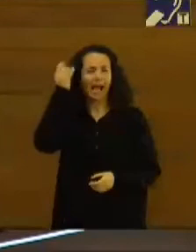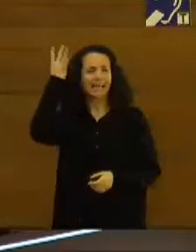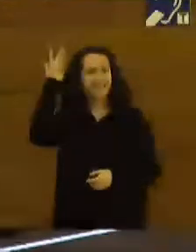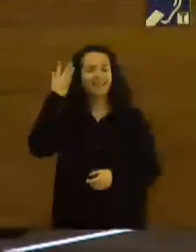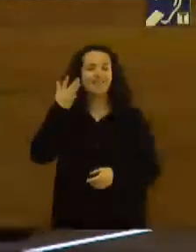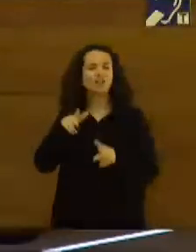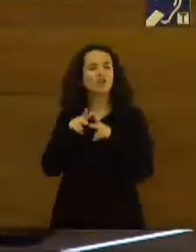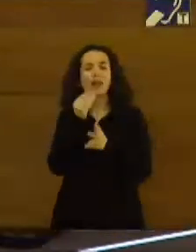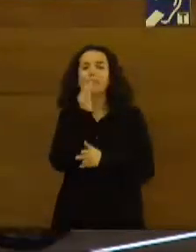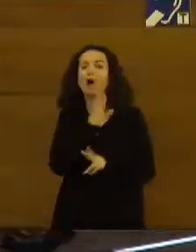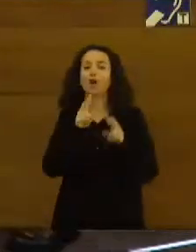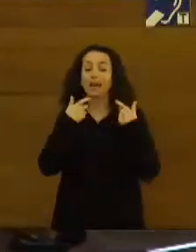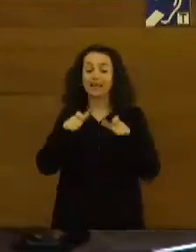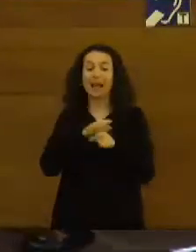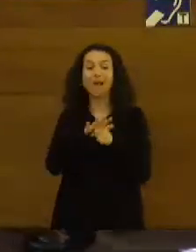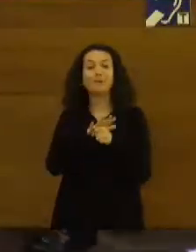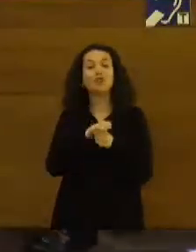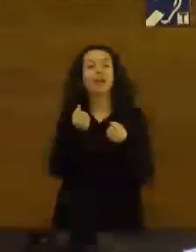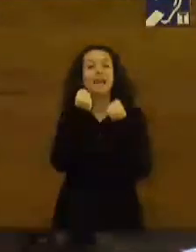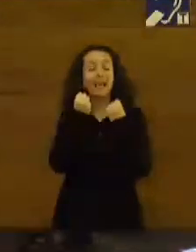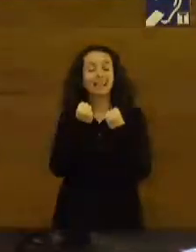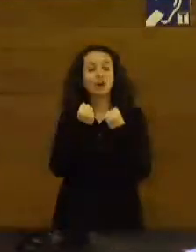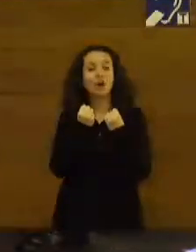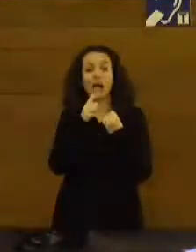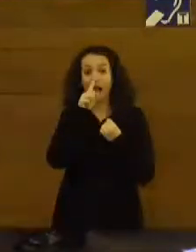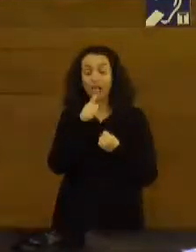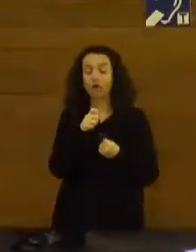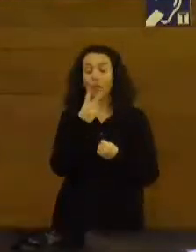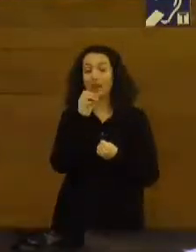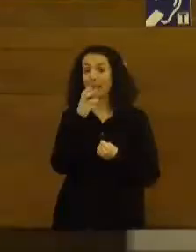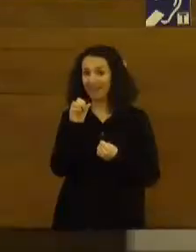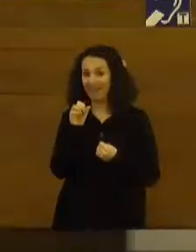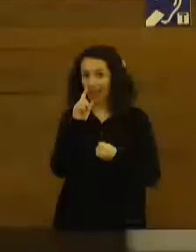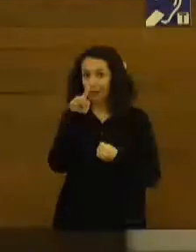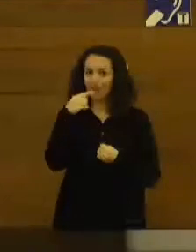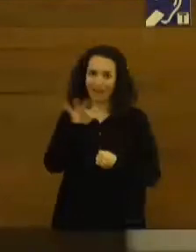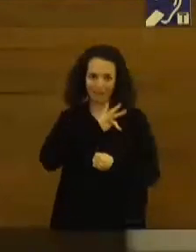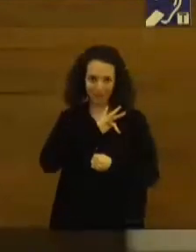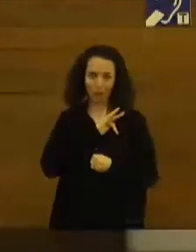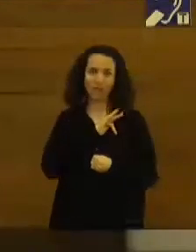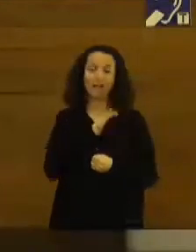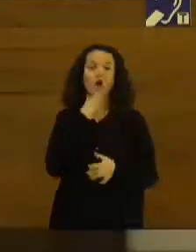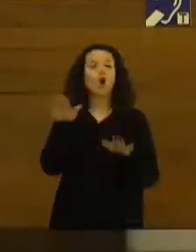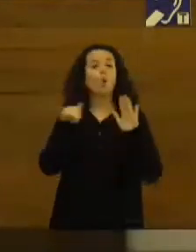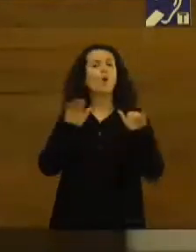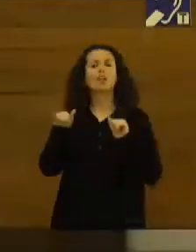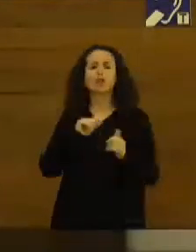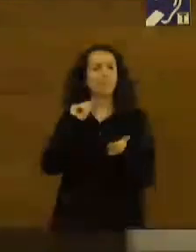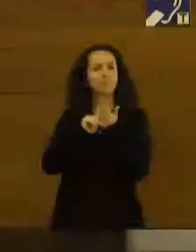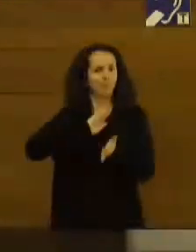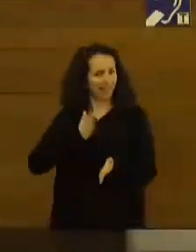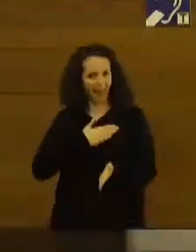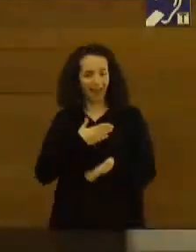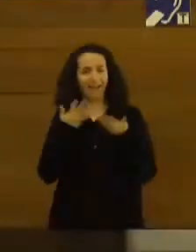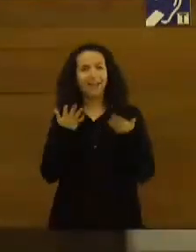sociales en el ámbito energético desarrolladas en el año 2020 esta convocatoria va a ser ya inmediata y